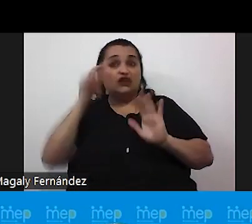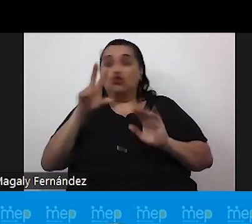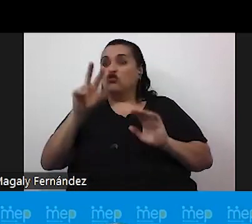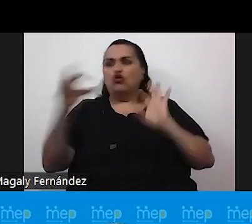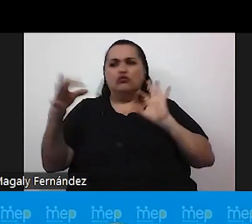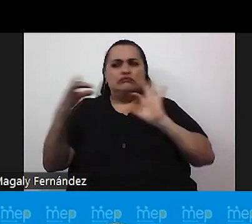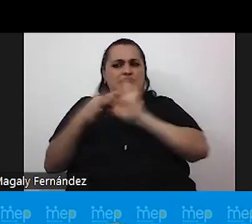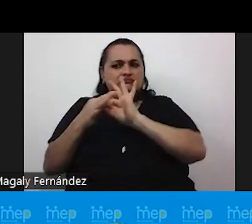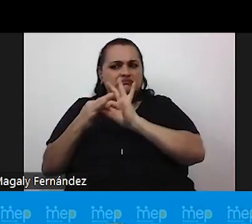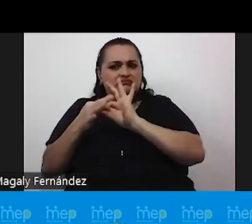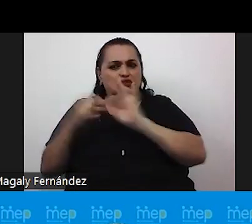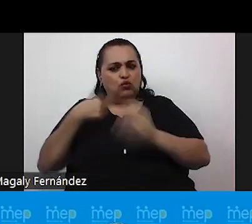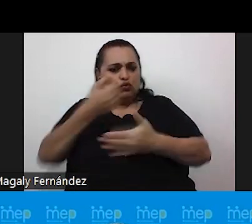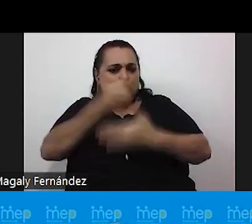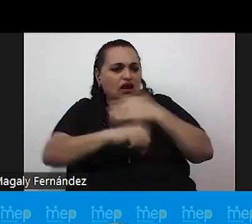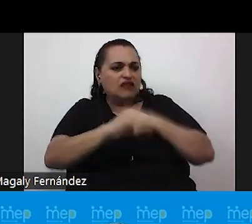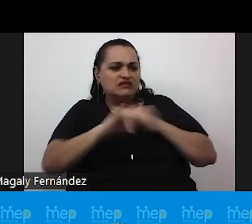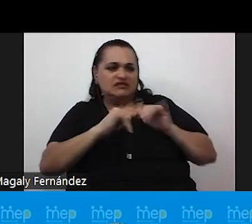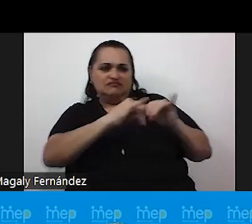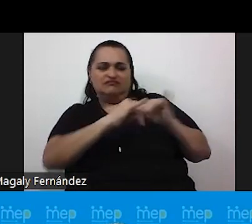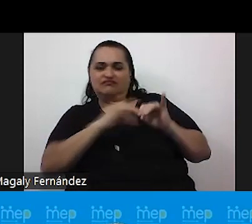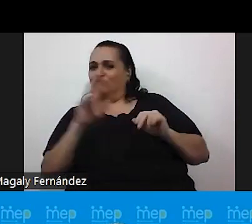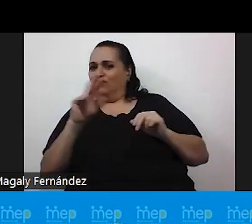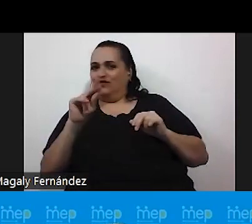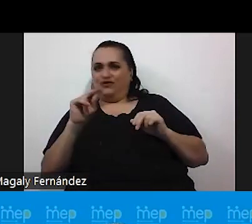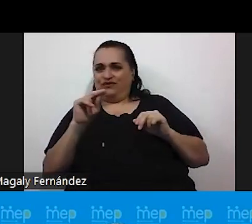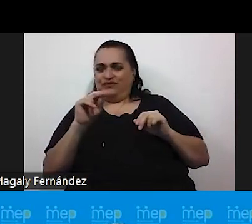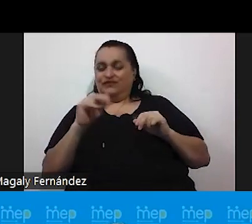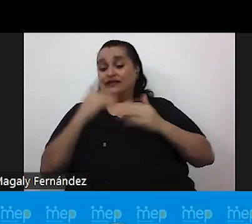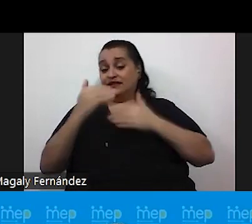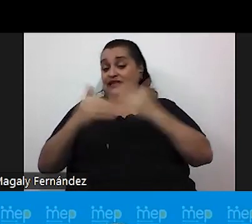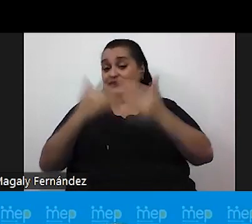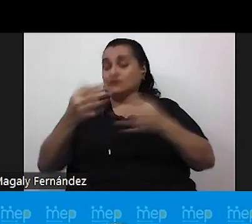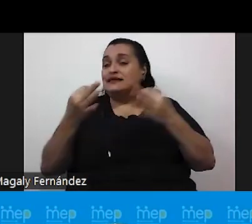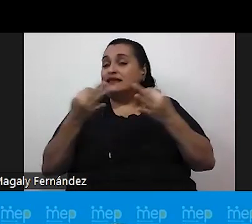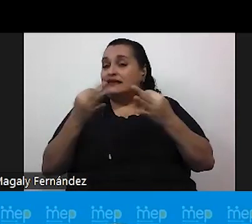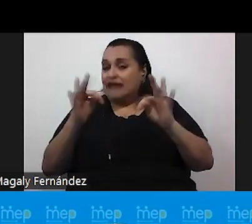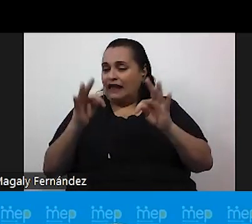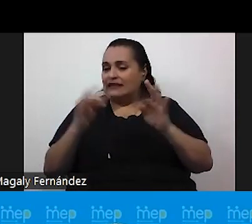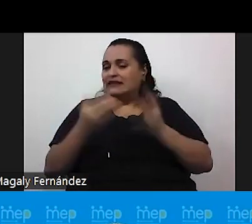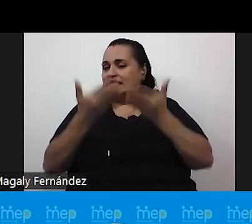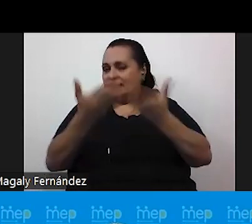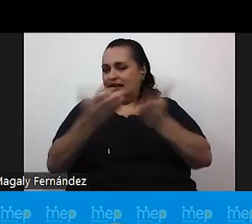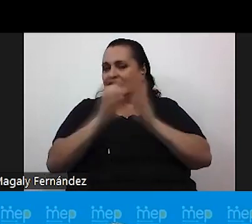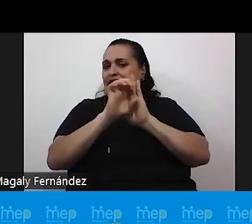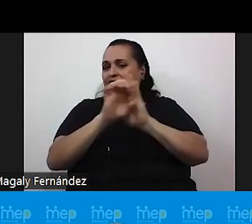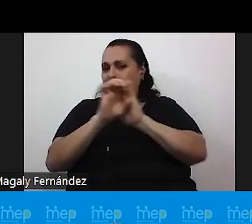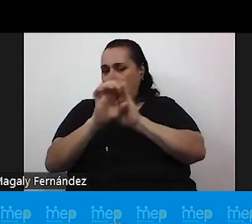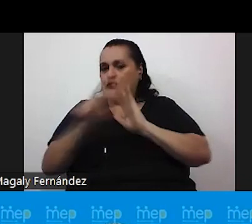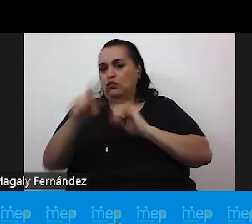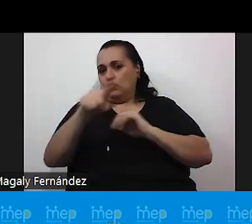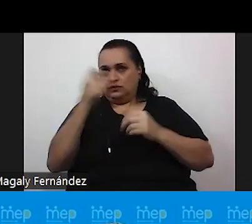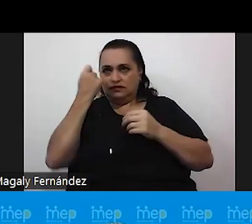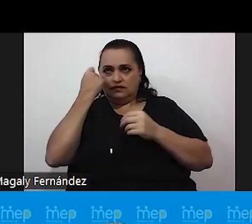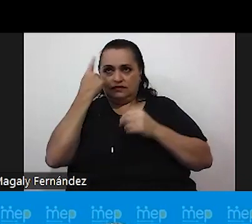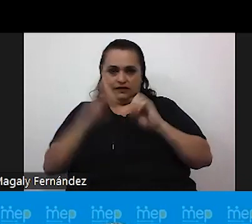sexo registral en nacer. Y ahorita más adelante vamos a tratar de poner como algún ejemplo para que nos quede más claro.